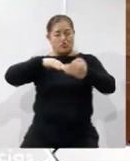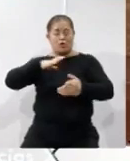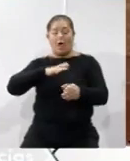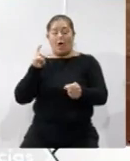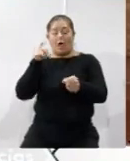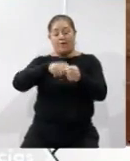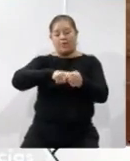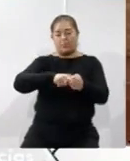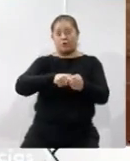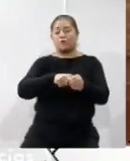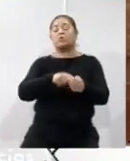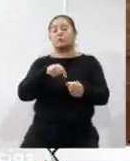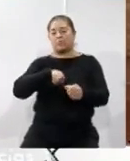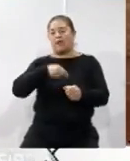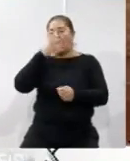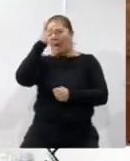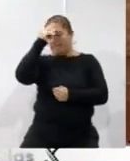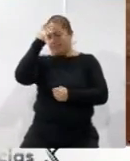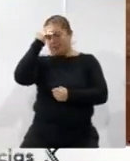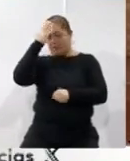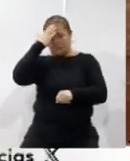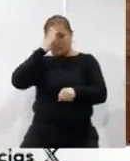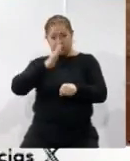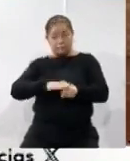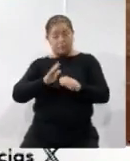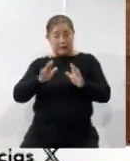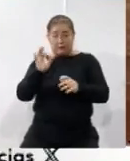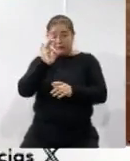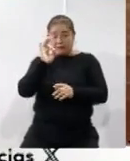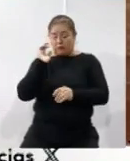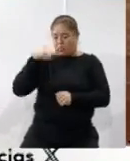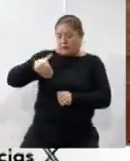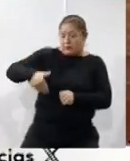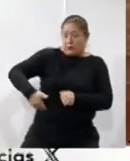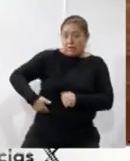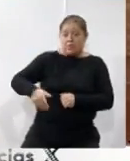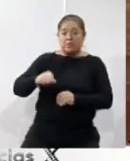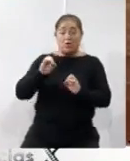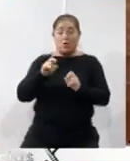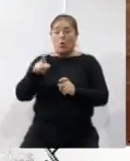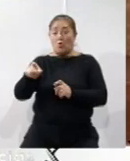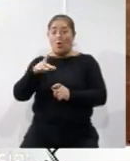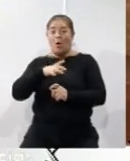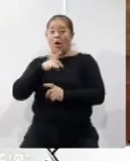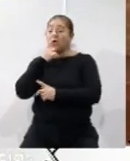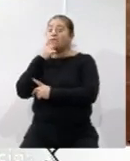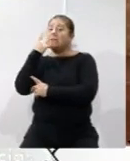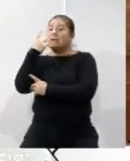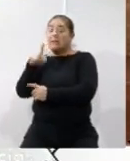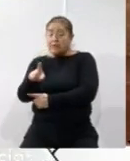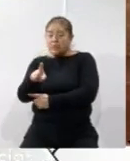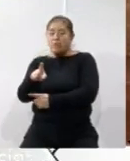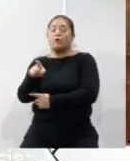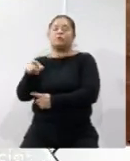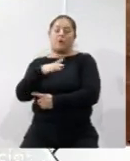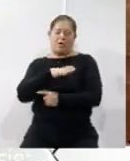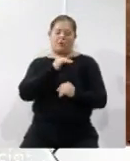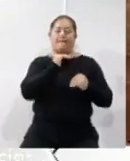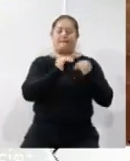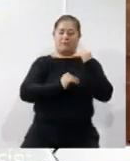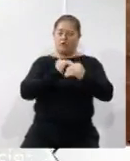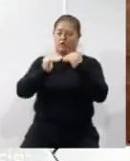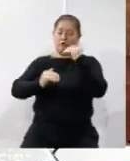organismo de seguridad debemos estar capacitados en caso de que haya un accidente o se cometa un delito en flagrancia. Y por eso llevamos un proceso de